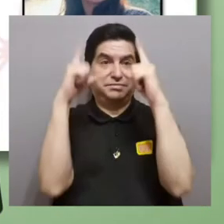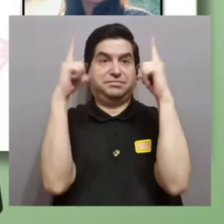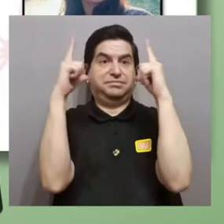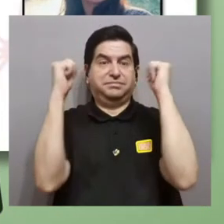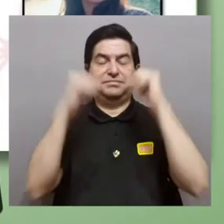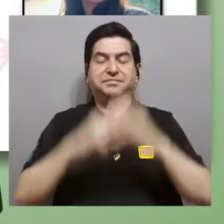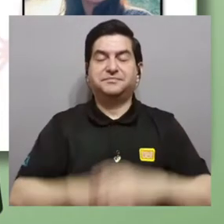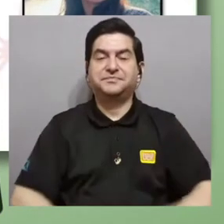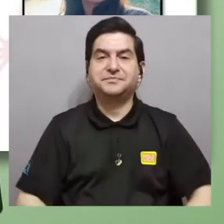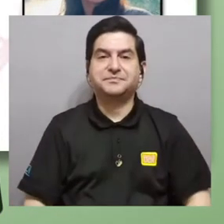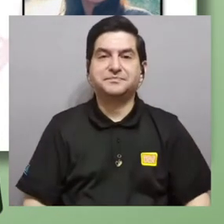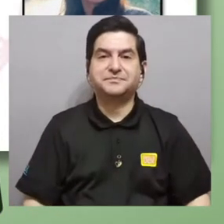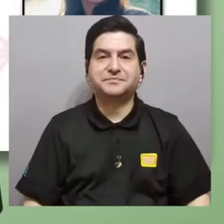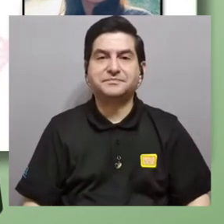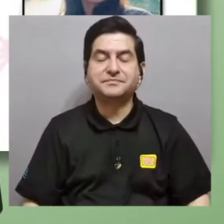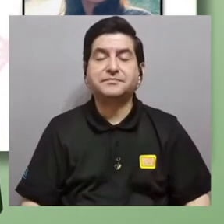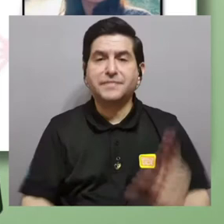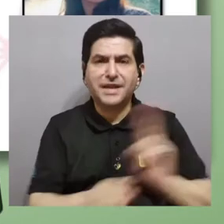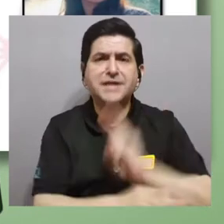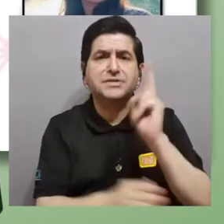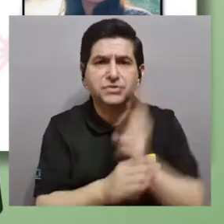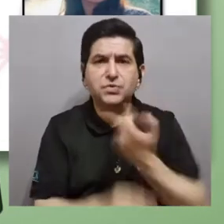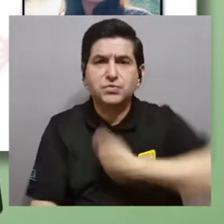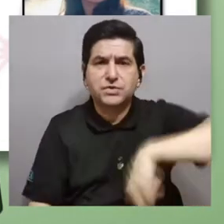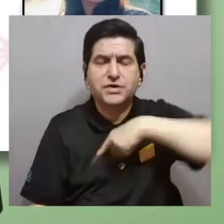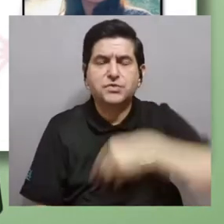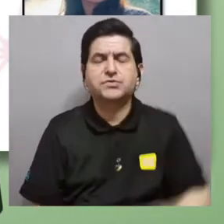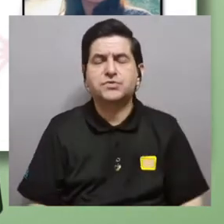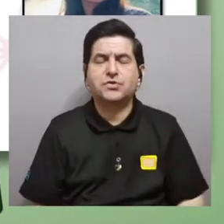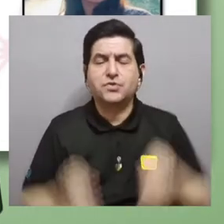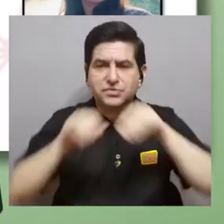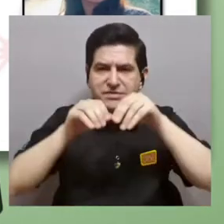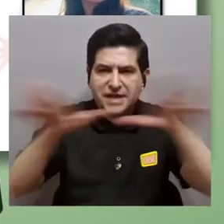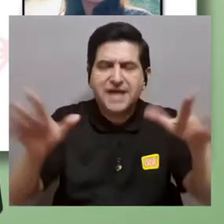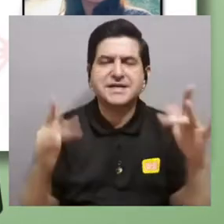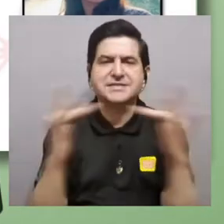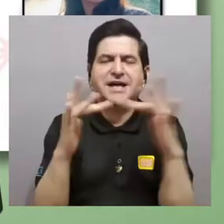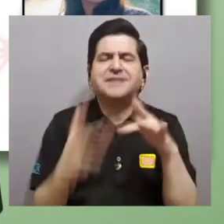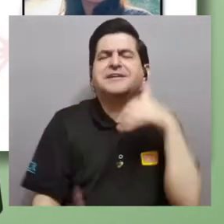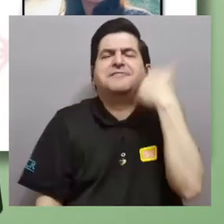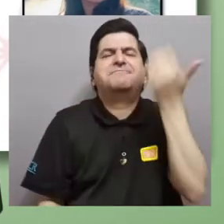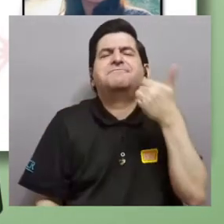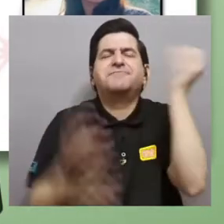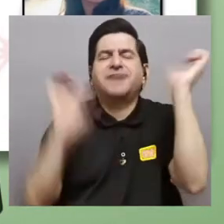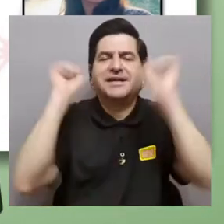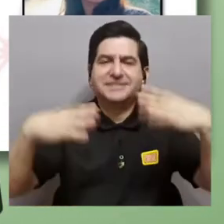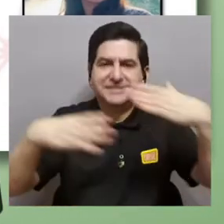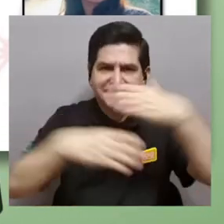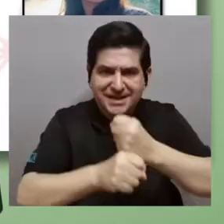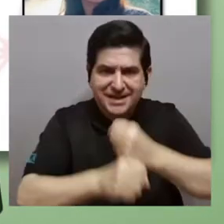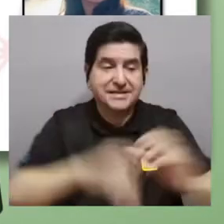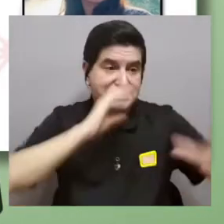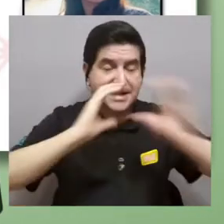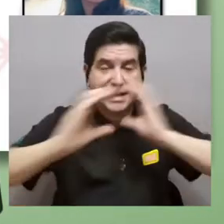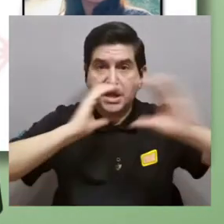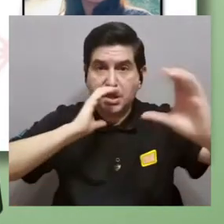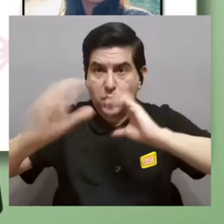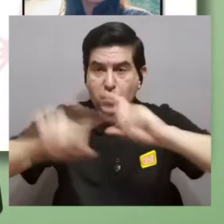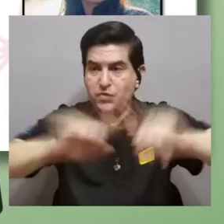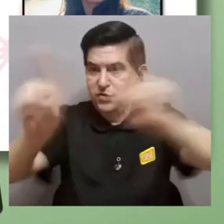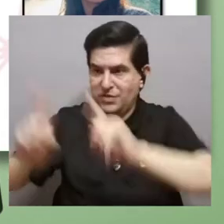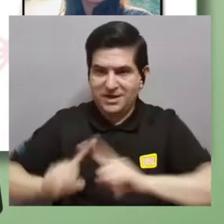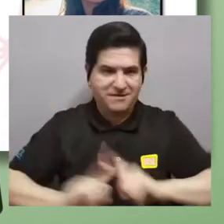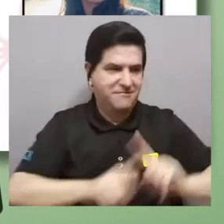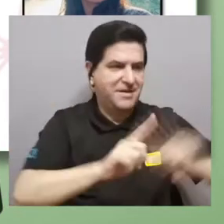impresionante como si utilizamos las redes de contacto tan fáciles que se pueden hacer de